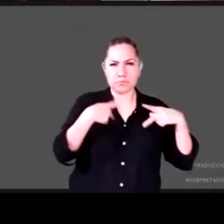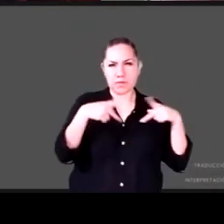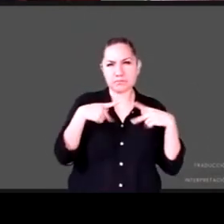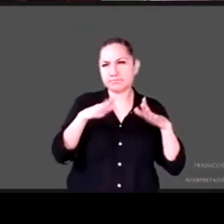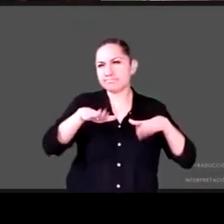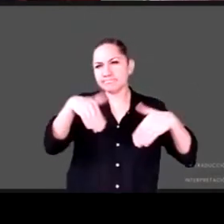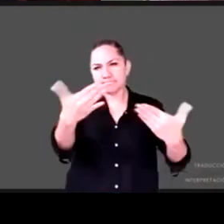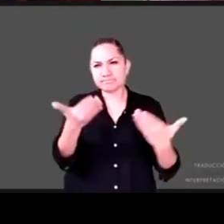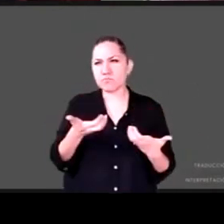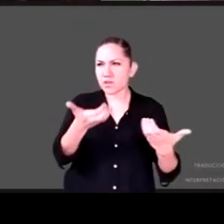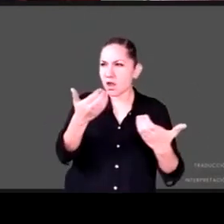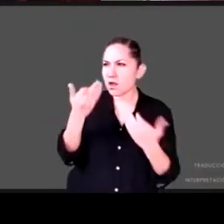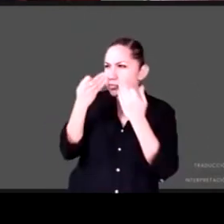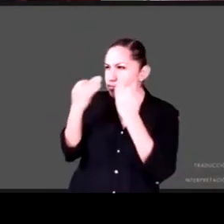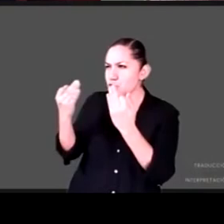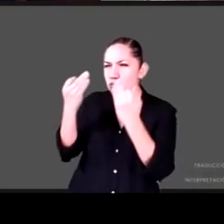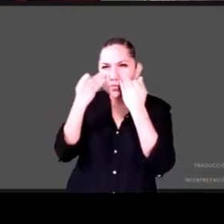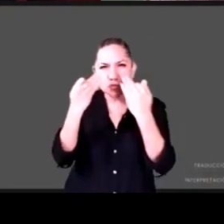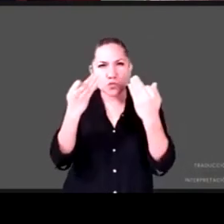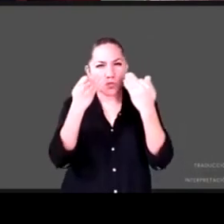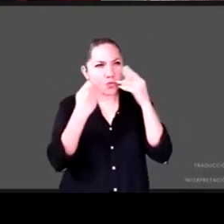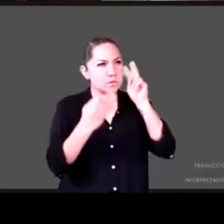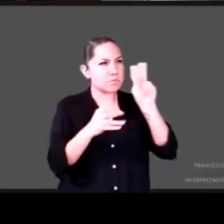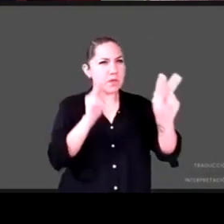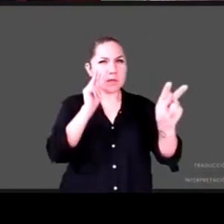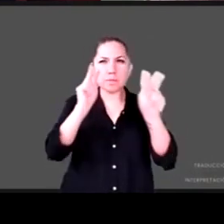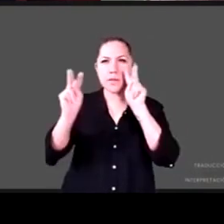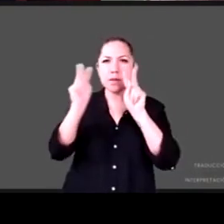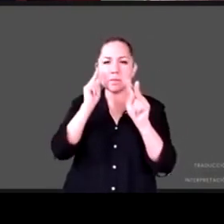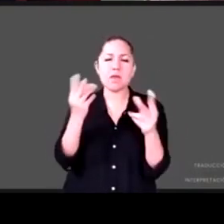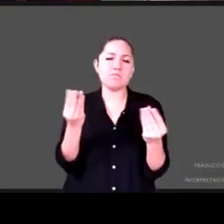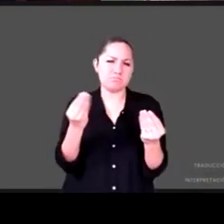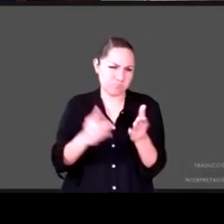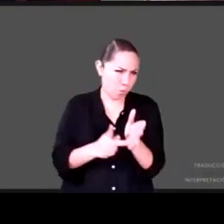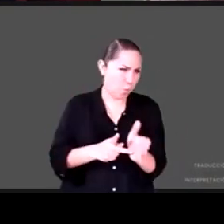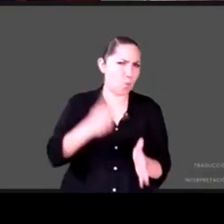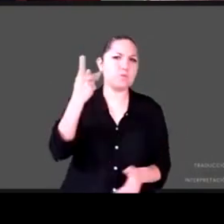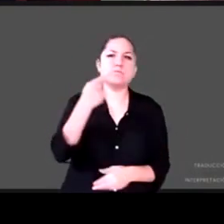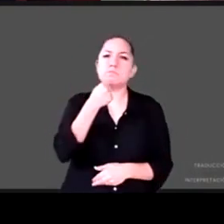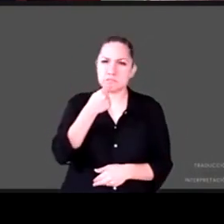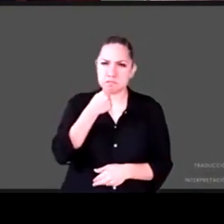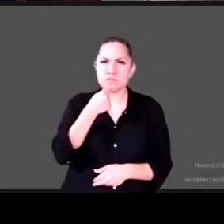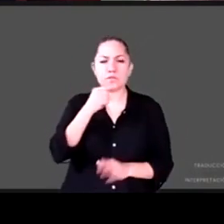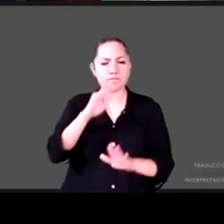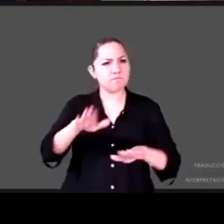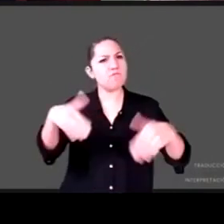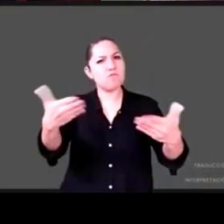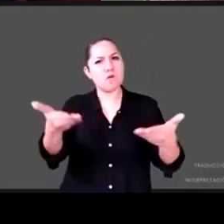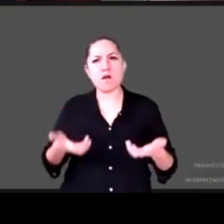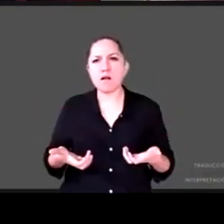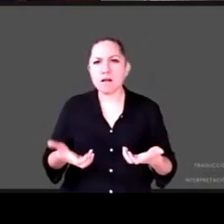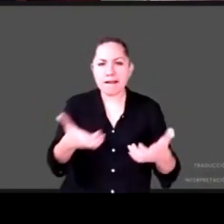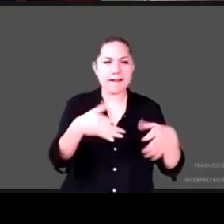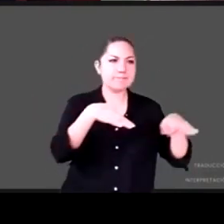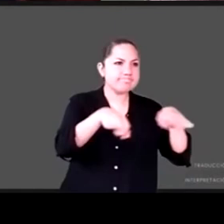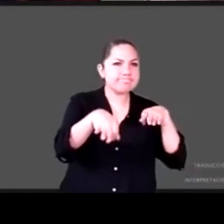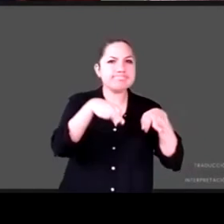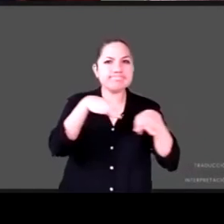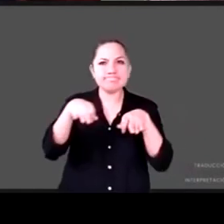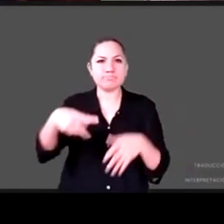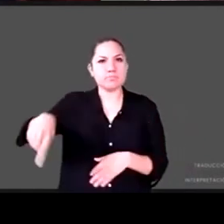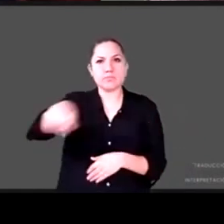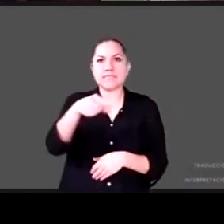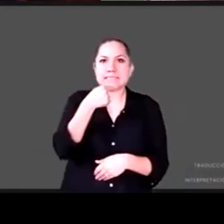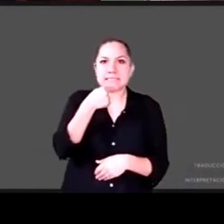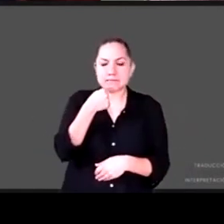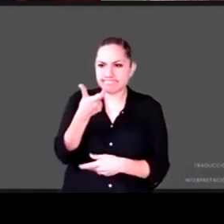ciudades, pues, particularmente, se observan niños de vuelta en la calle, trabajando, viendo recursos, haciendo lo que sea posible para llevar